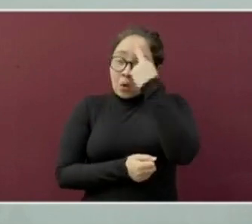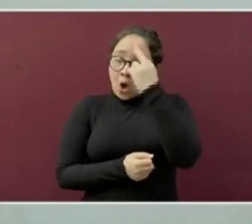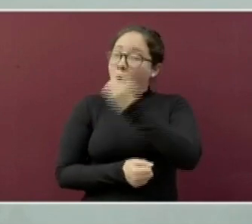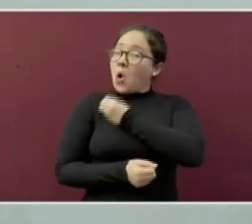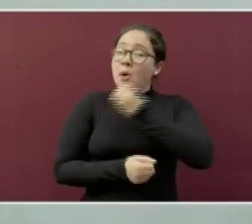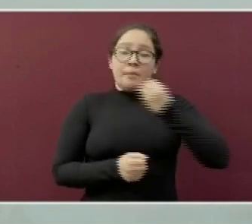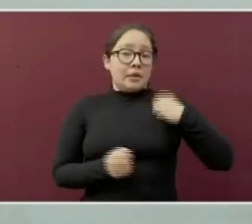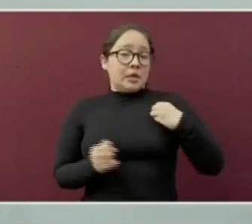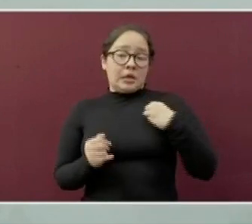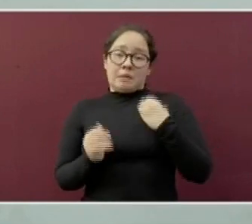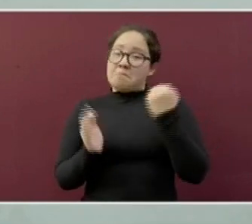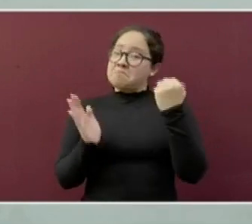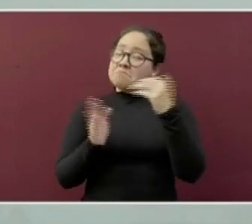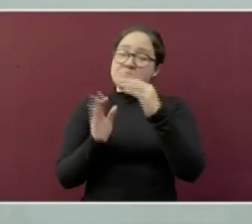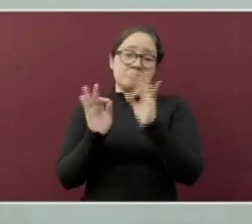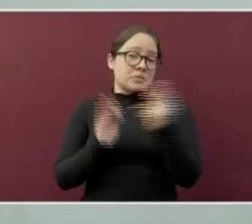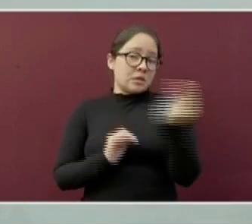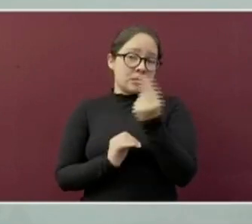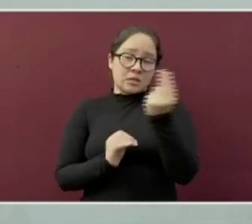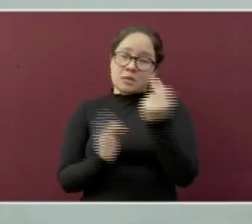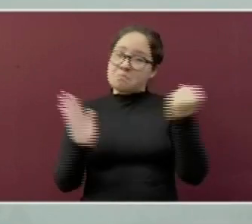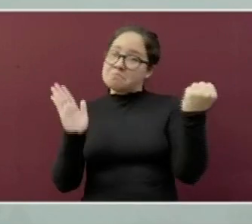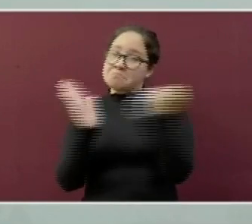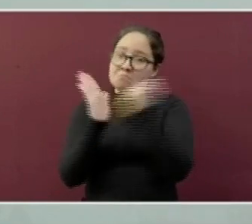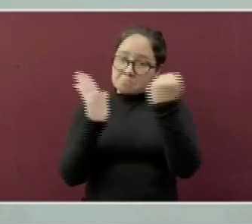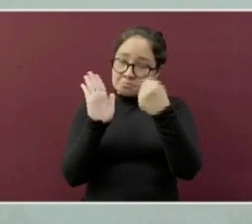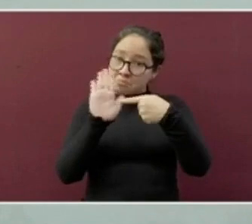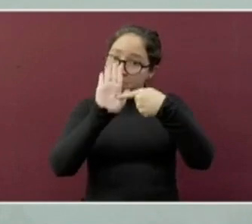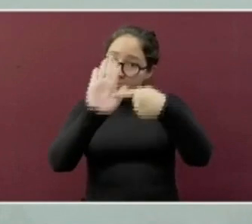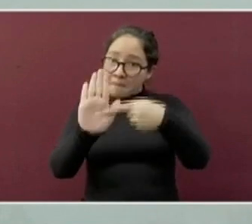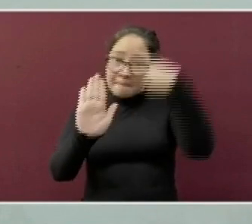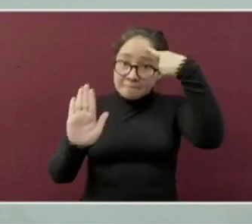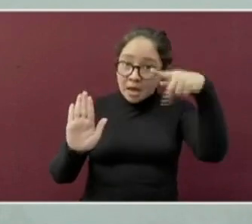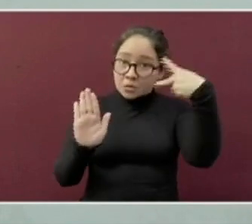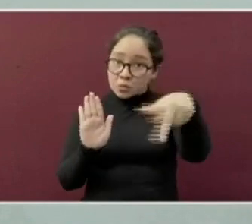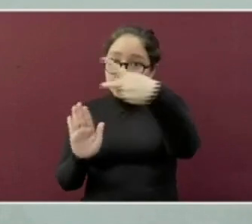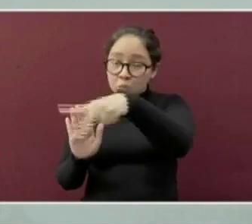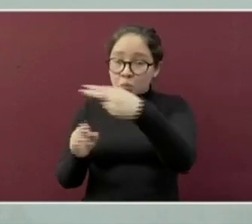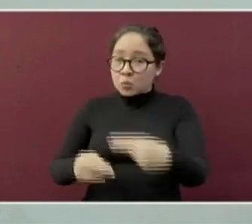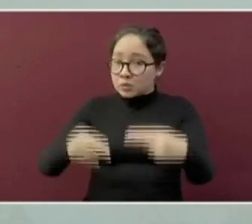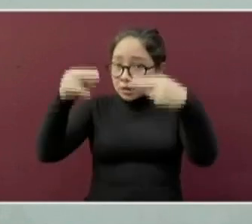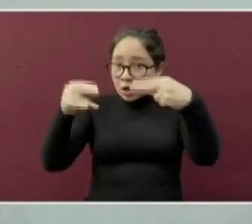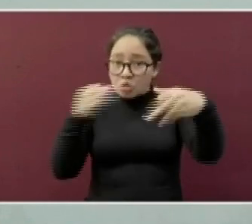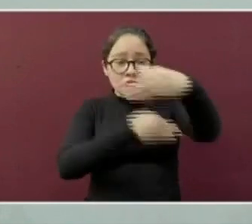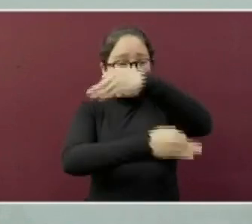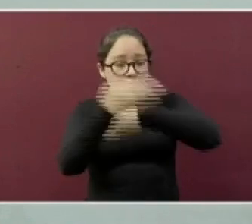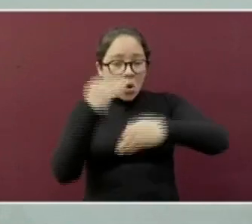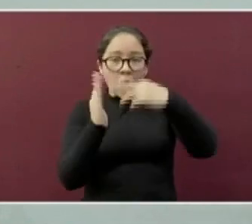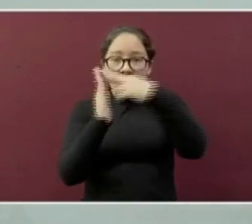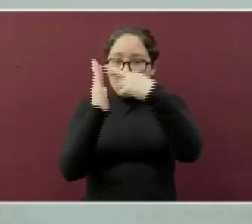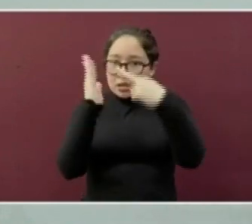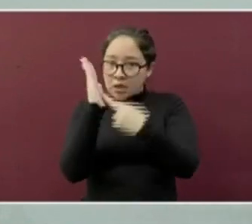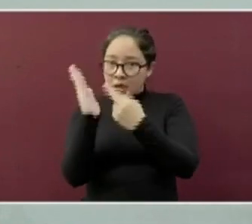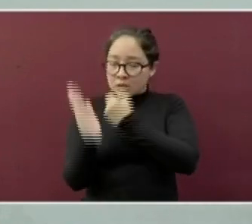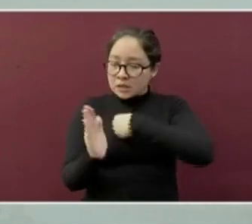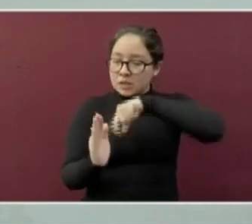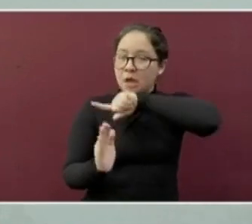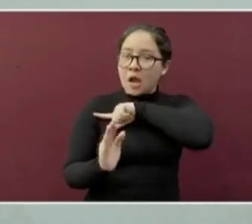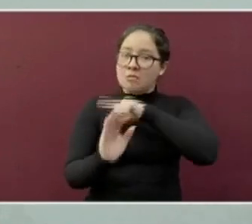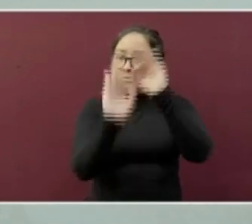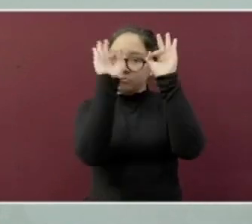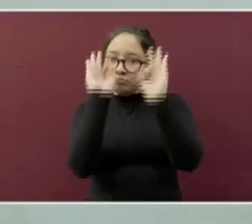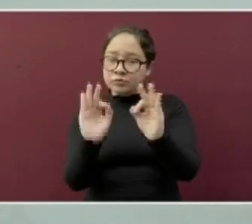obligatorio que indica que se está cumpliendo con todas las medidas de seguridad